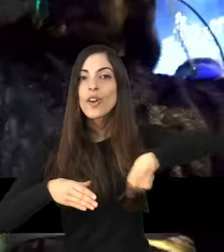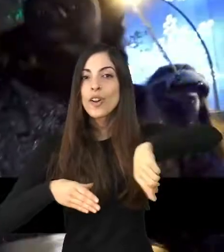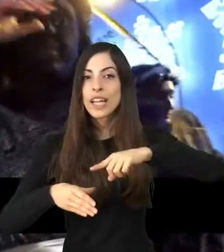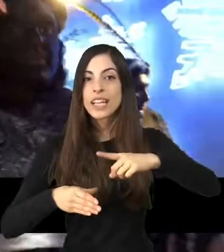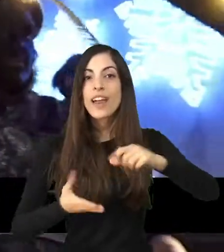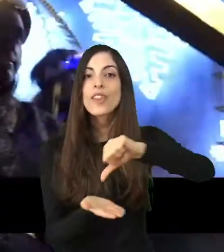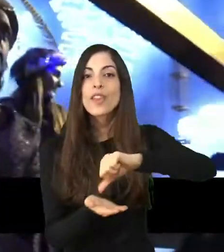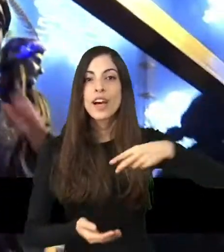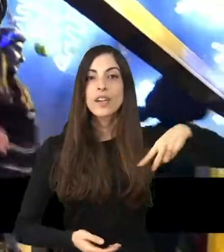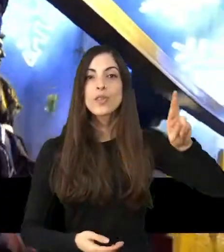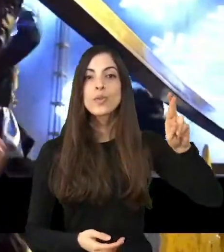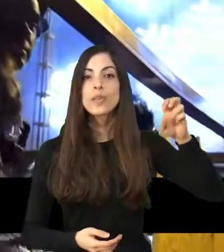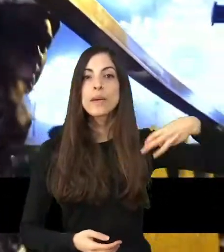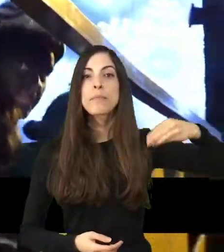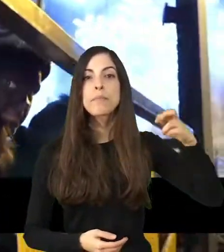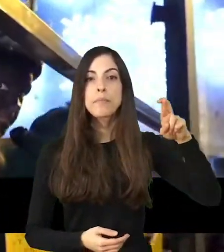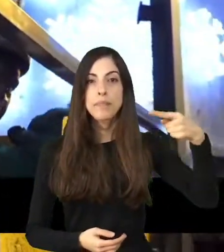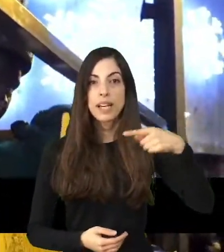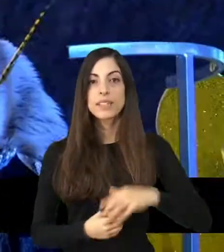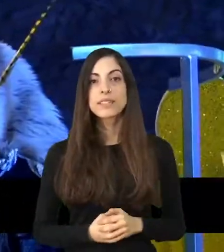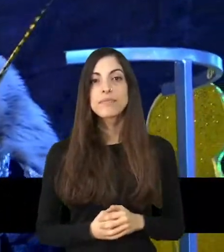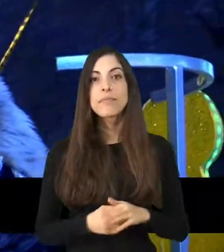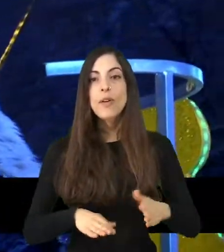En total, unas dos horas de recorrido.